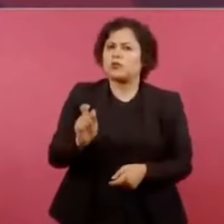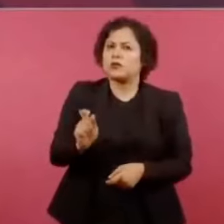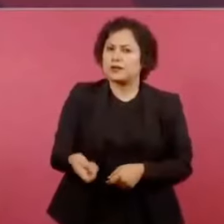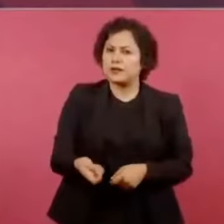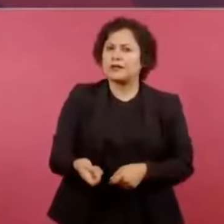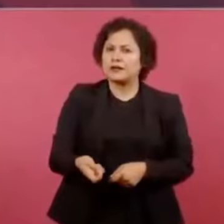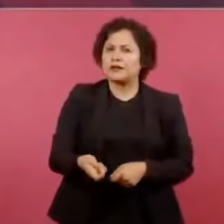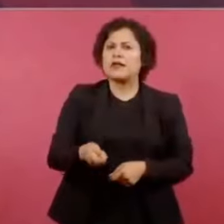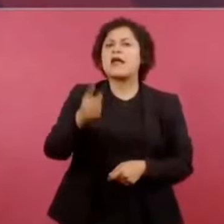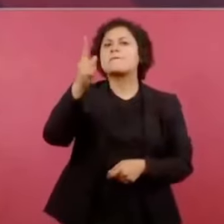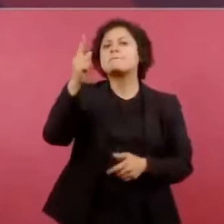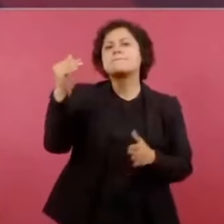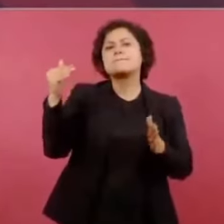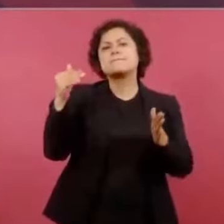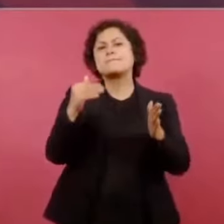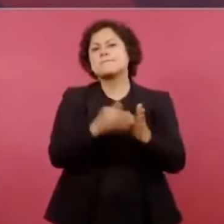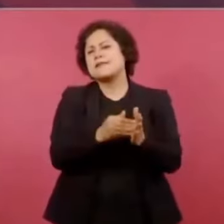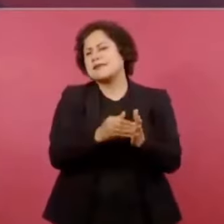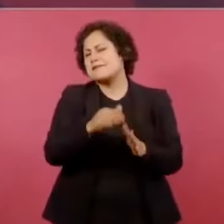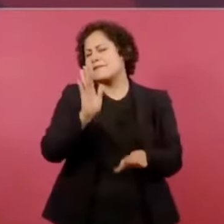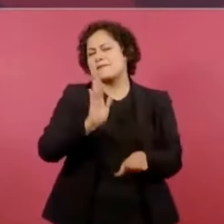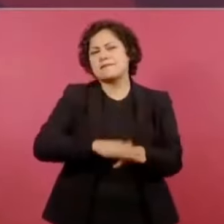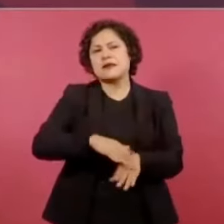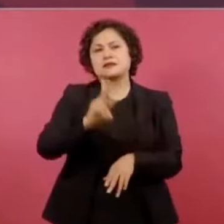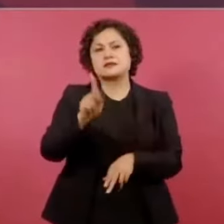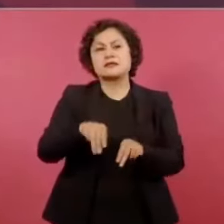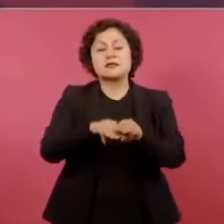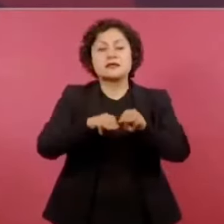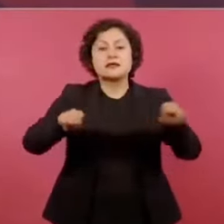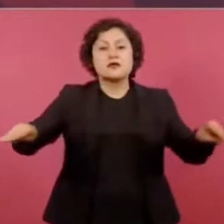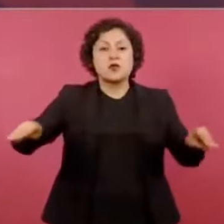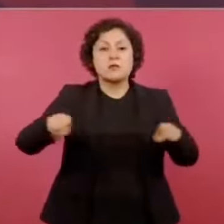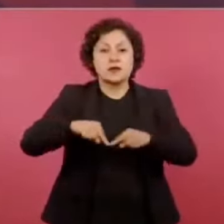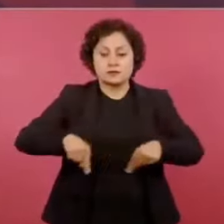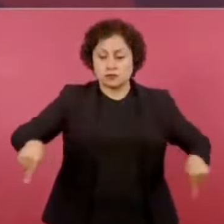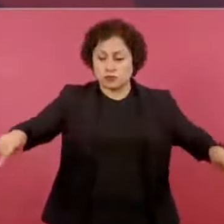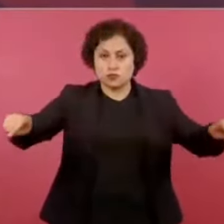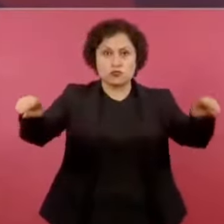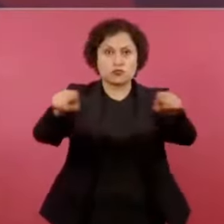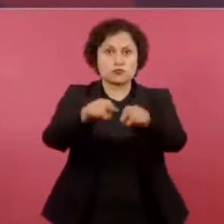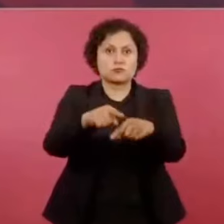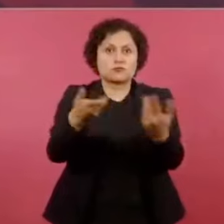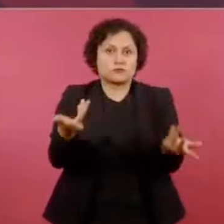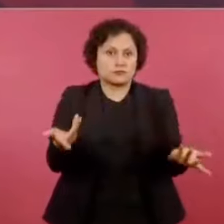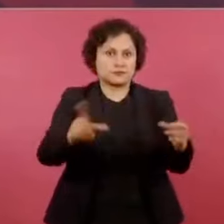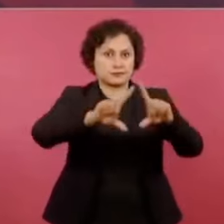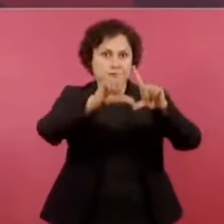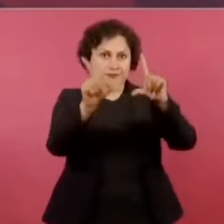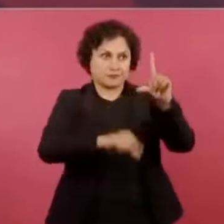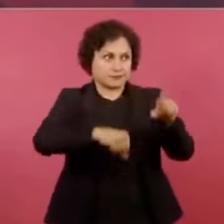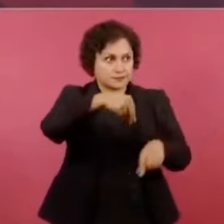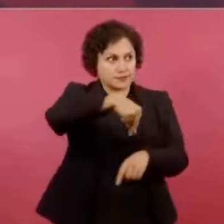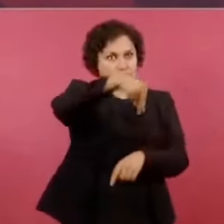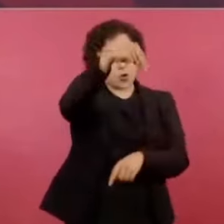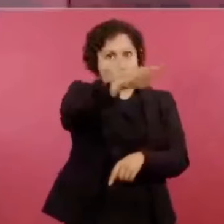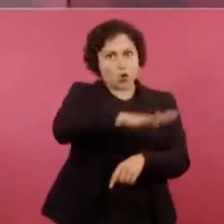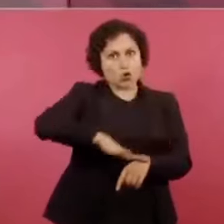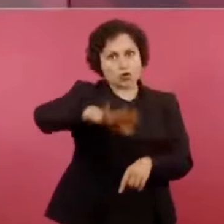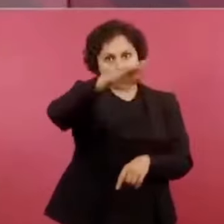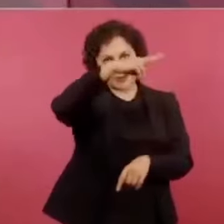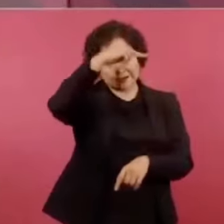kilómetros de canales, todo el norte de Nayarit,